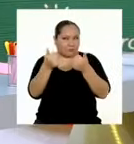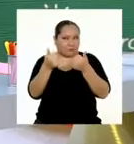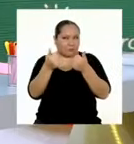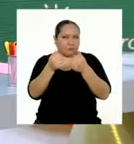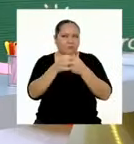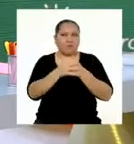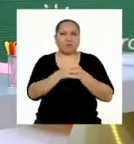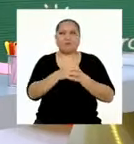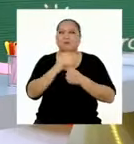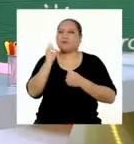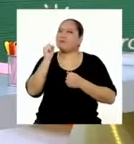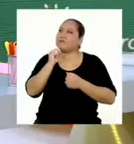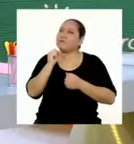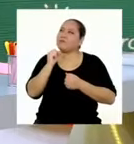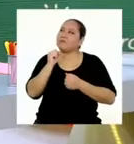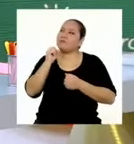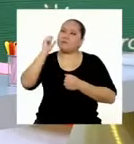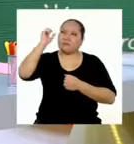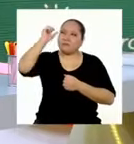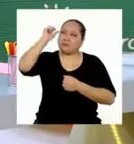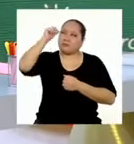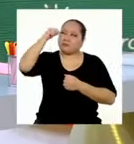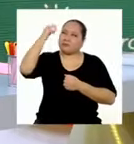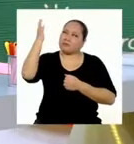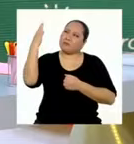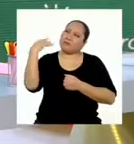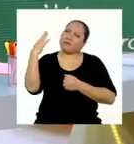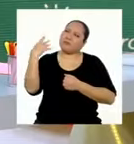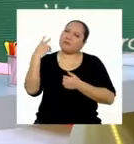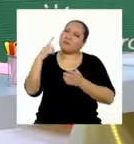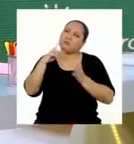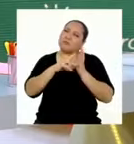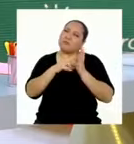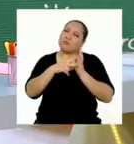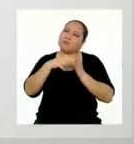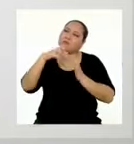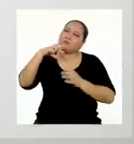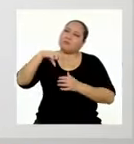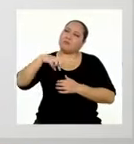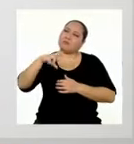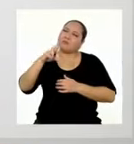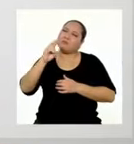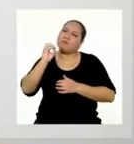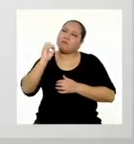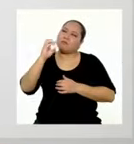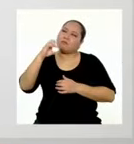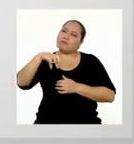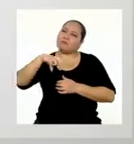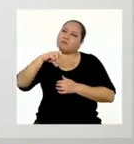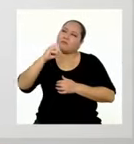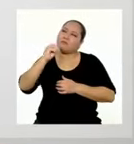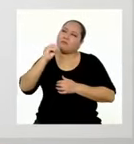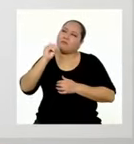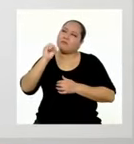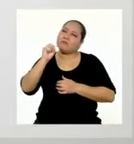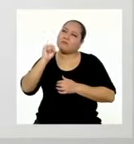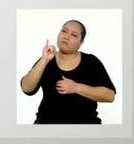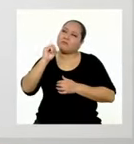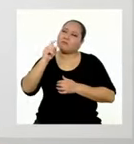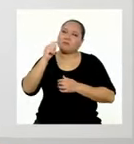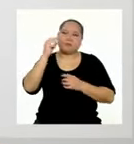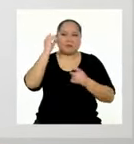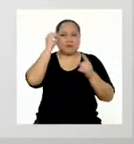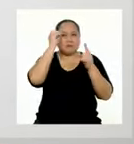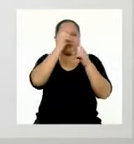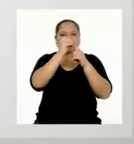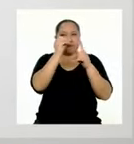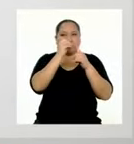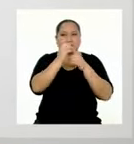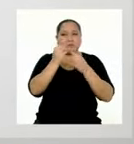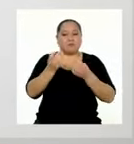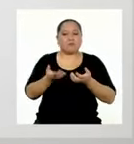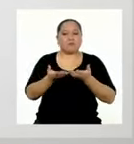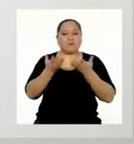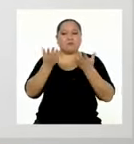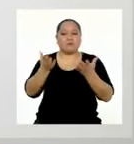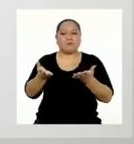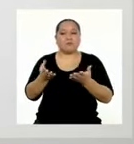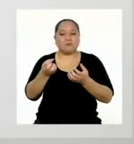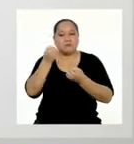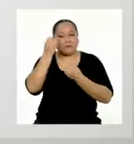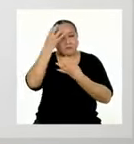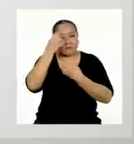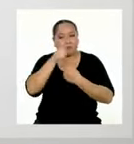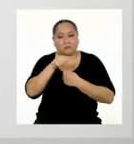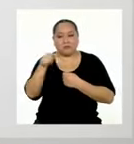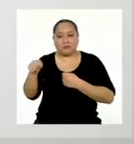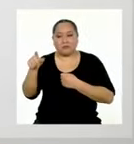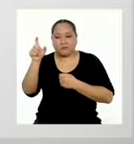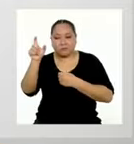¿Nos podría hacer un repaso de lo que significa el propósito? Veamos. El objetivo es comunicarle algo a